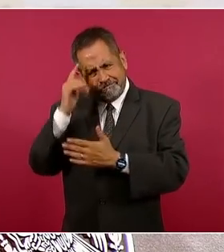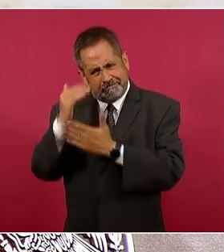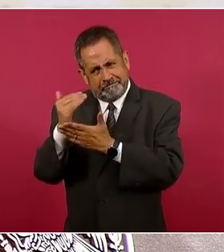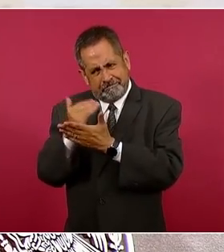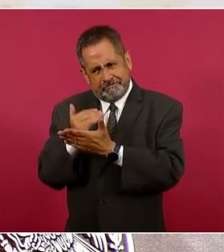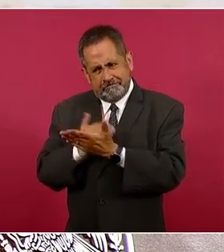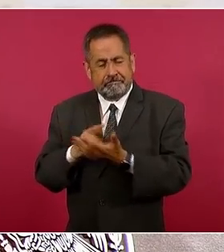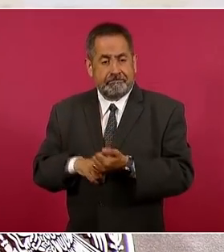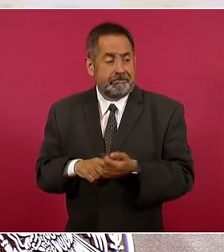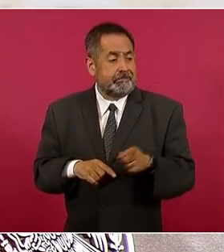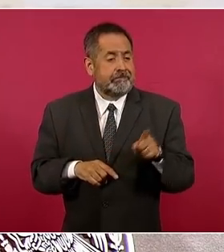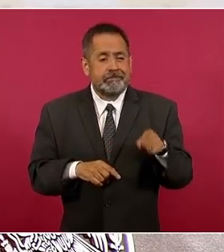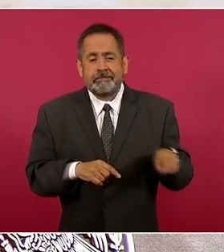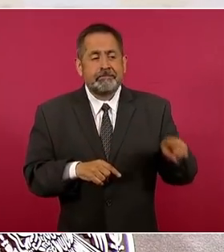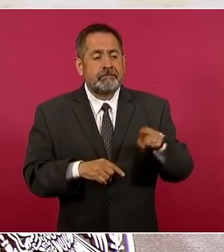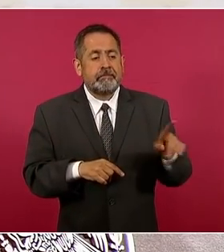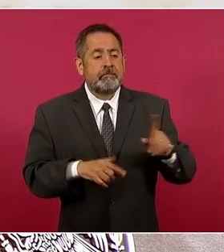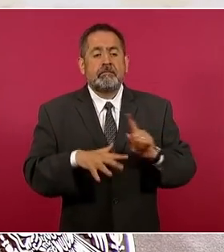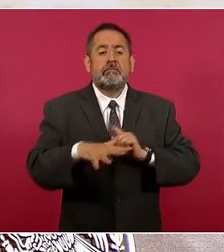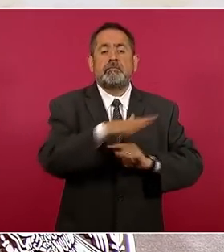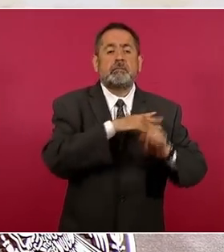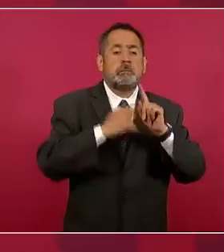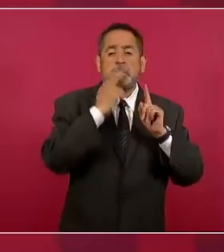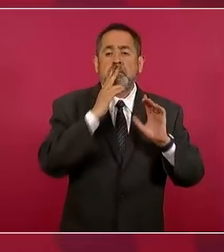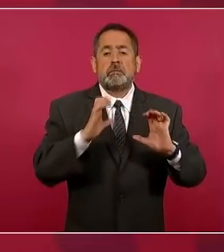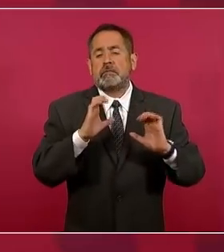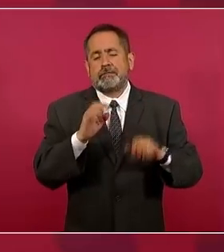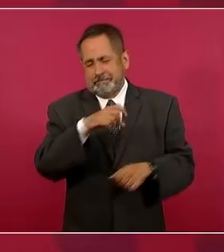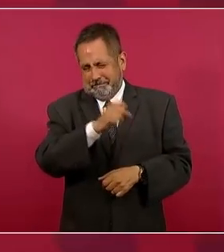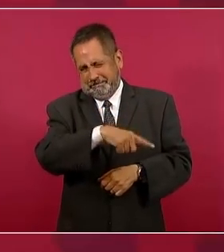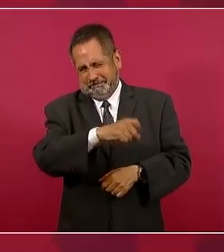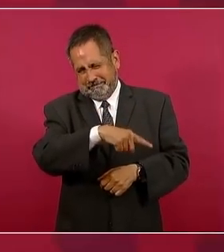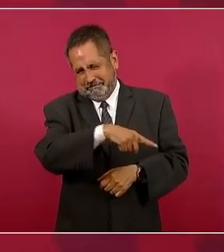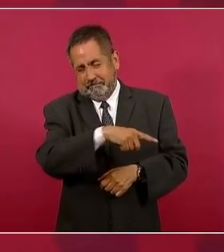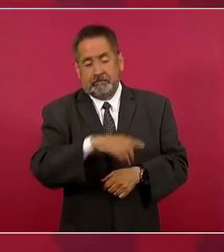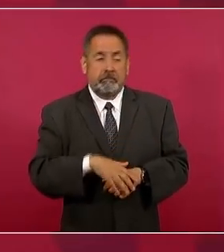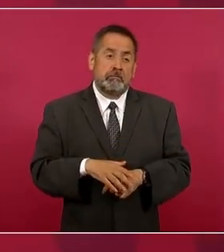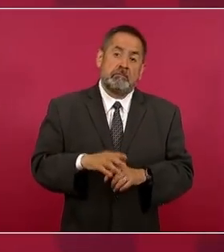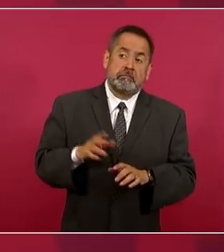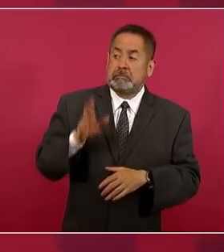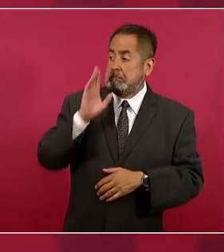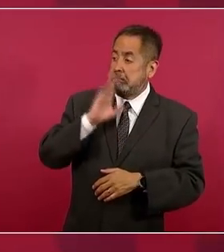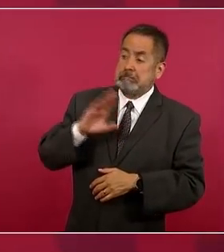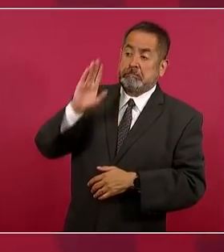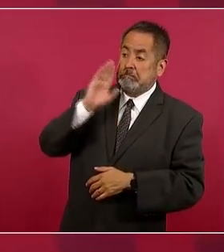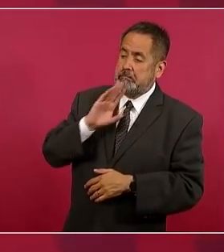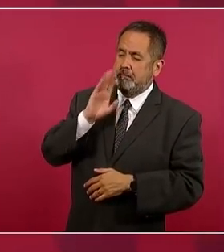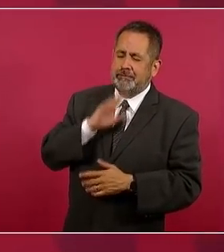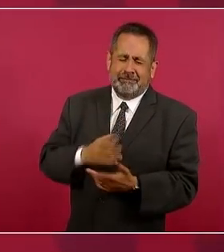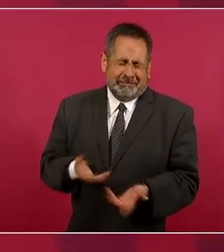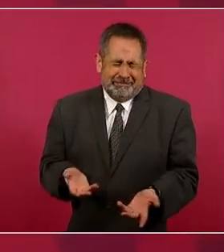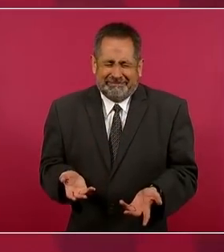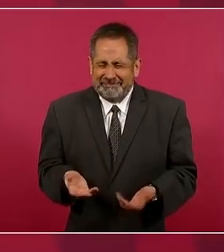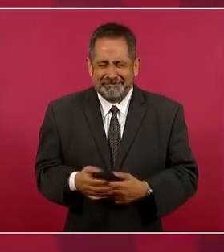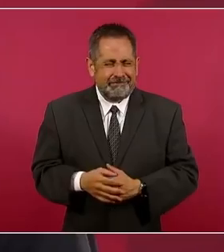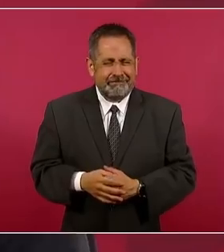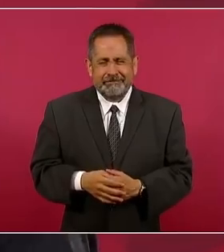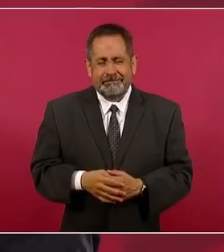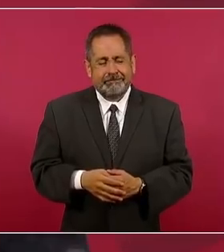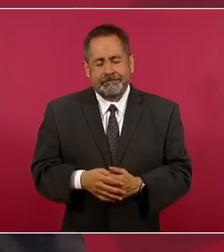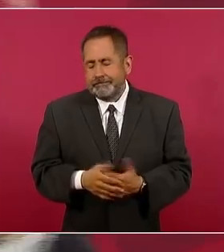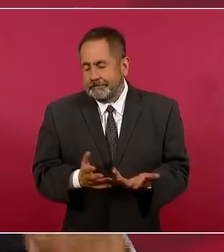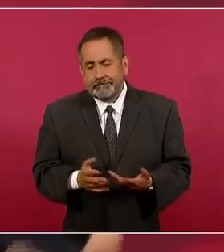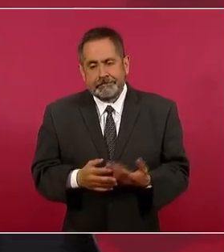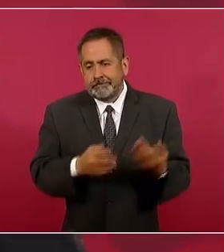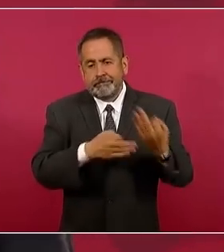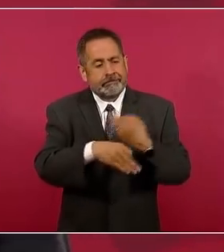Medio ambiente, y en